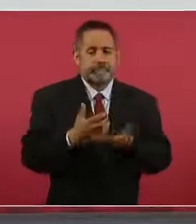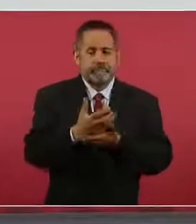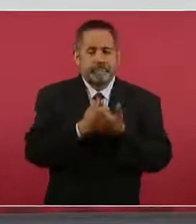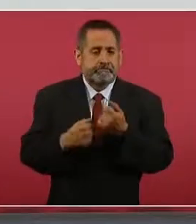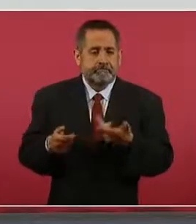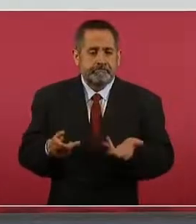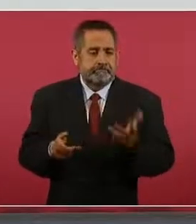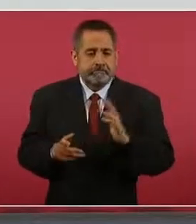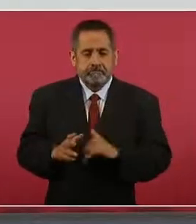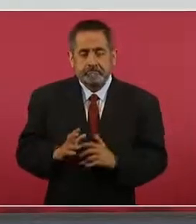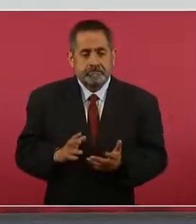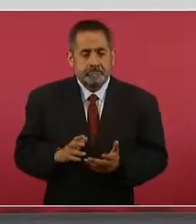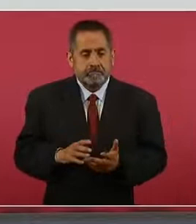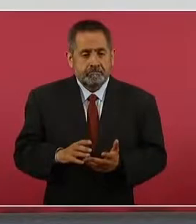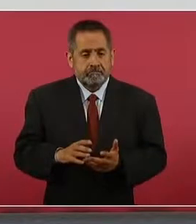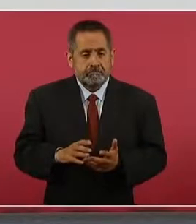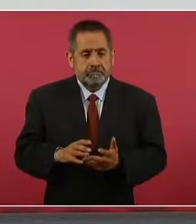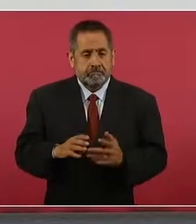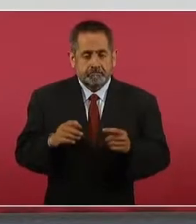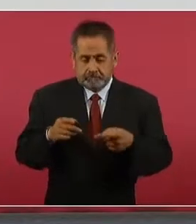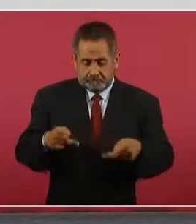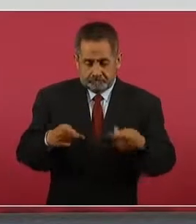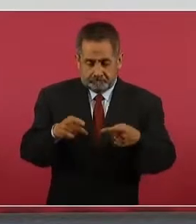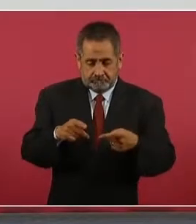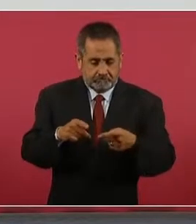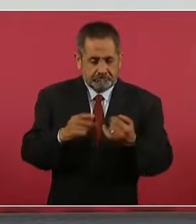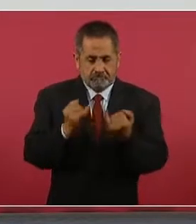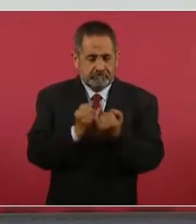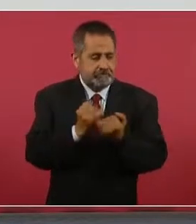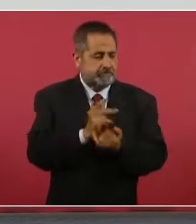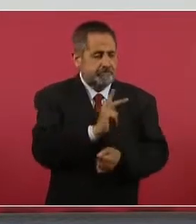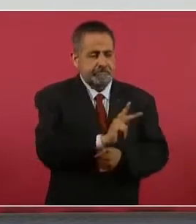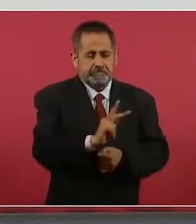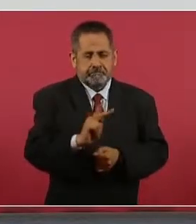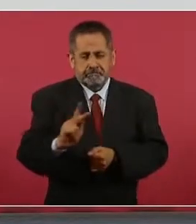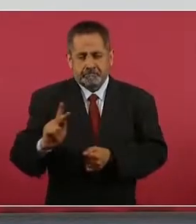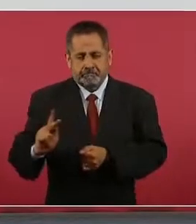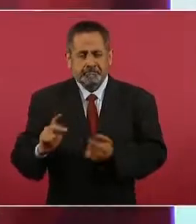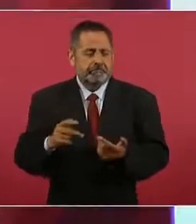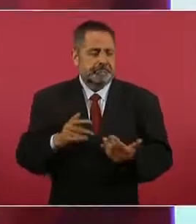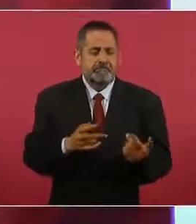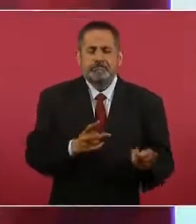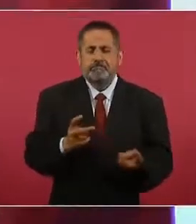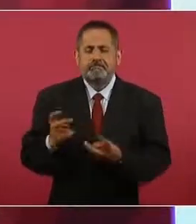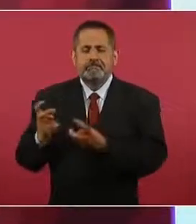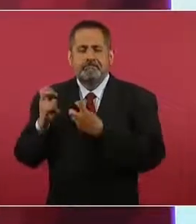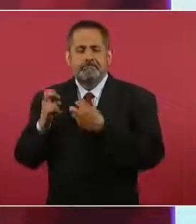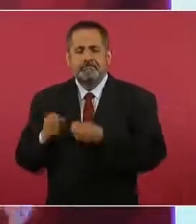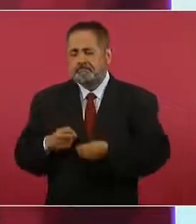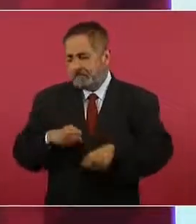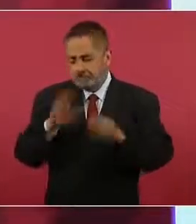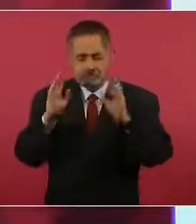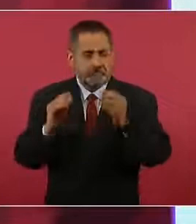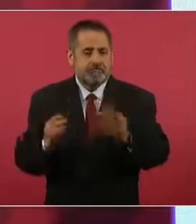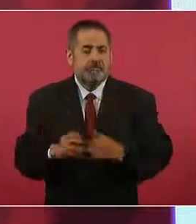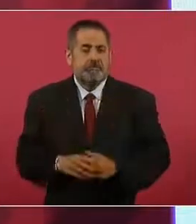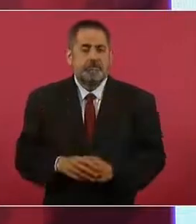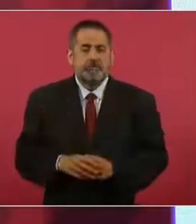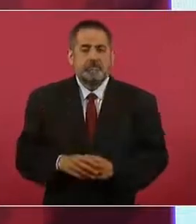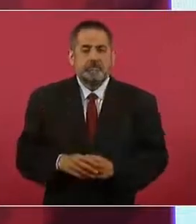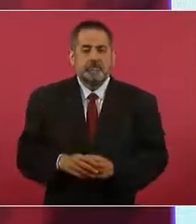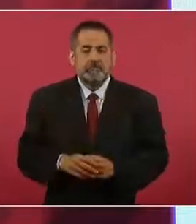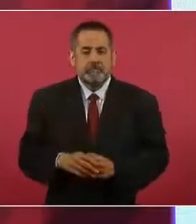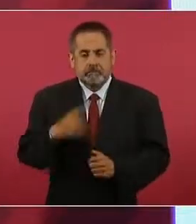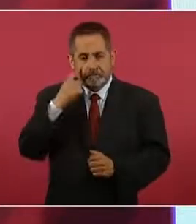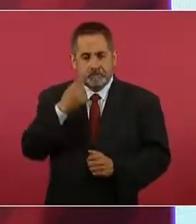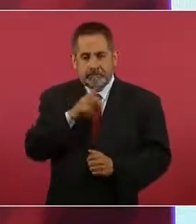cambiaba el tipo de pieza y por eso muchos robos de